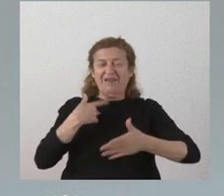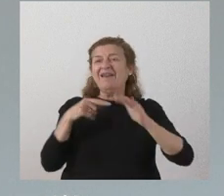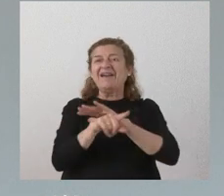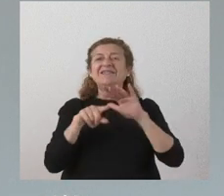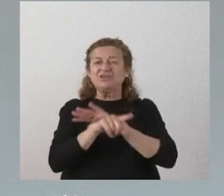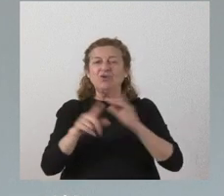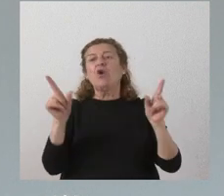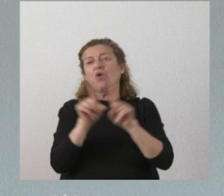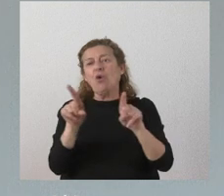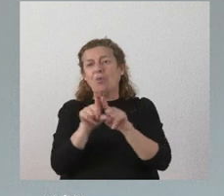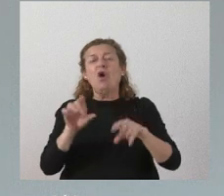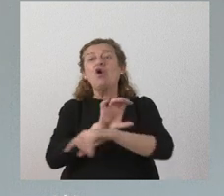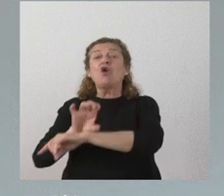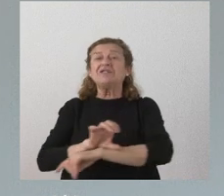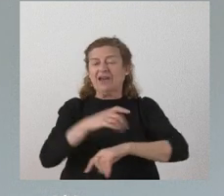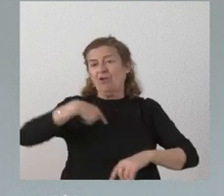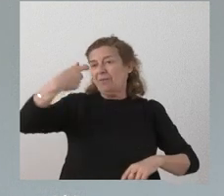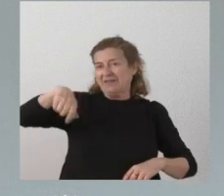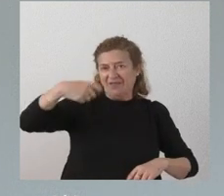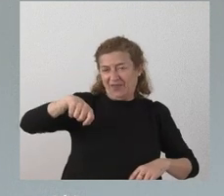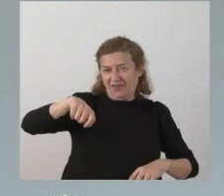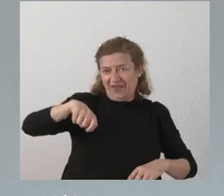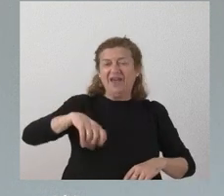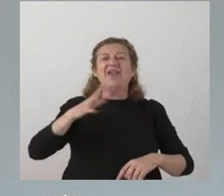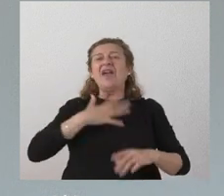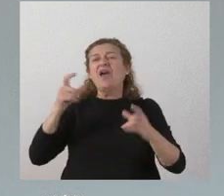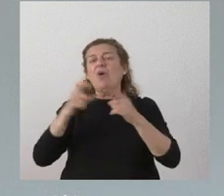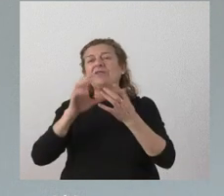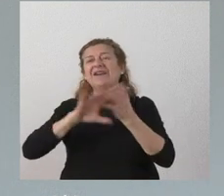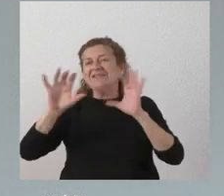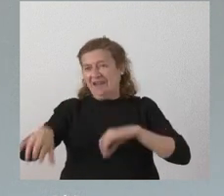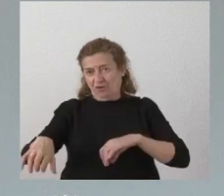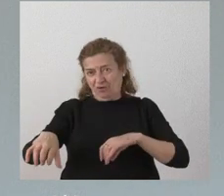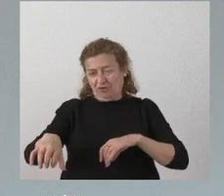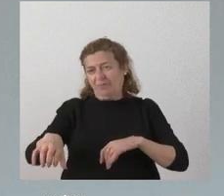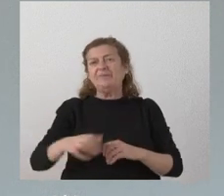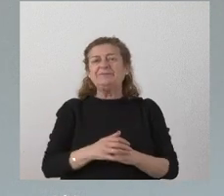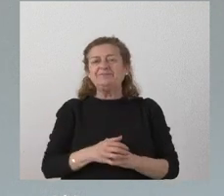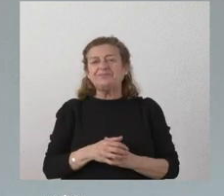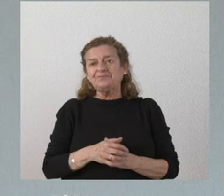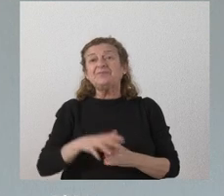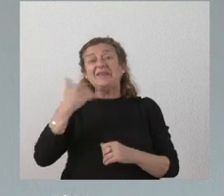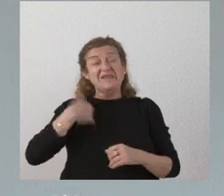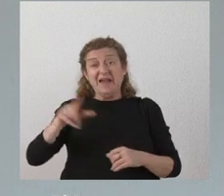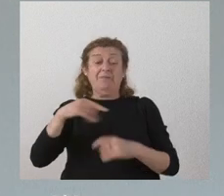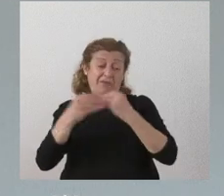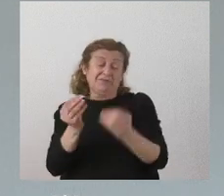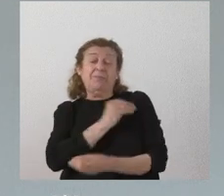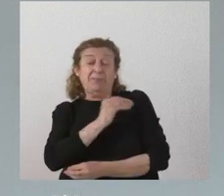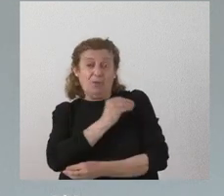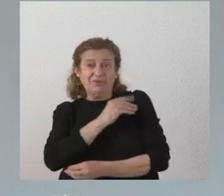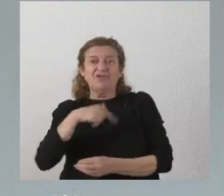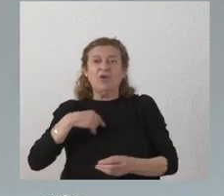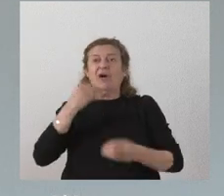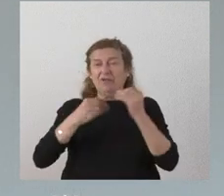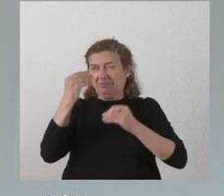como consejero de la presidencia de la junta de Castilla y León y ya que me hace esa pregunta yo voy a hacerle